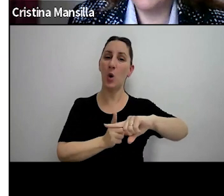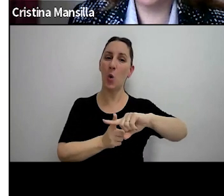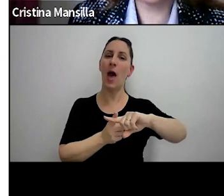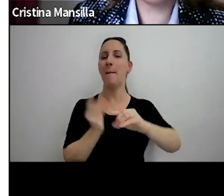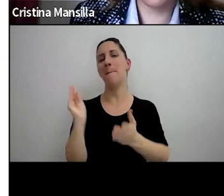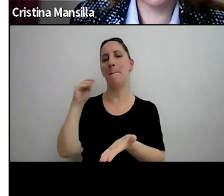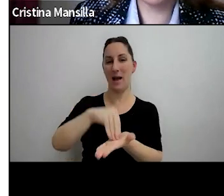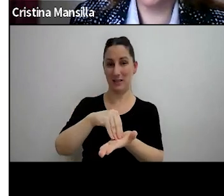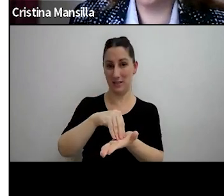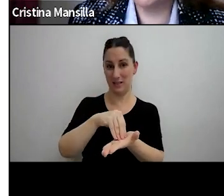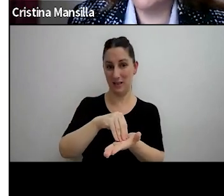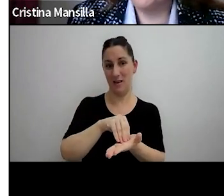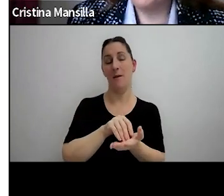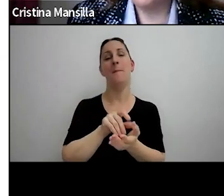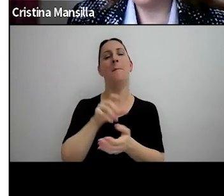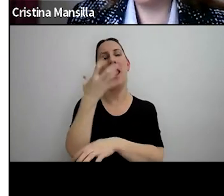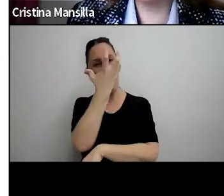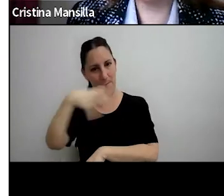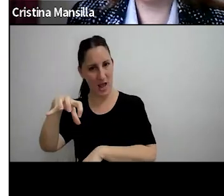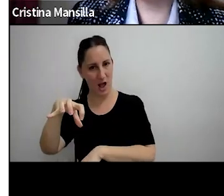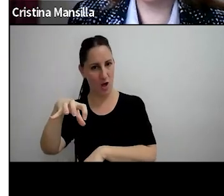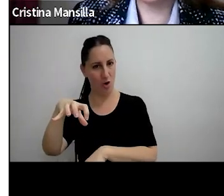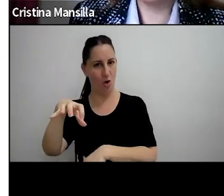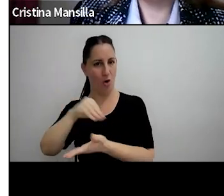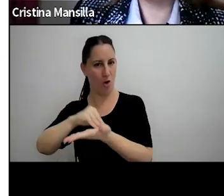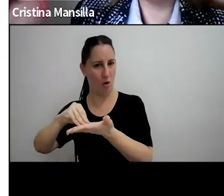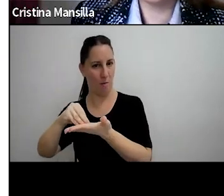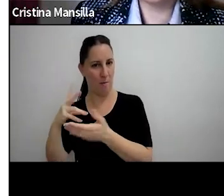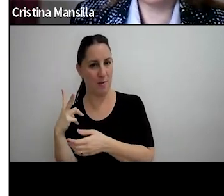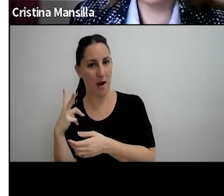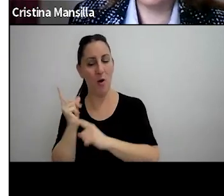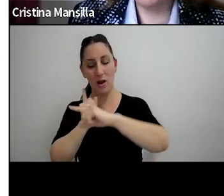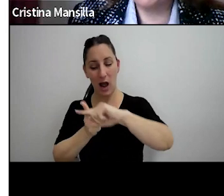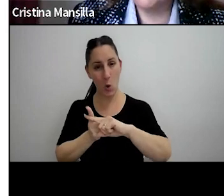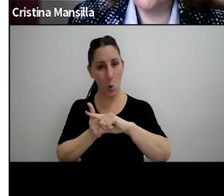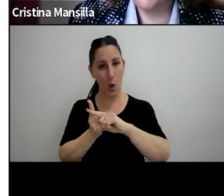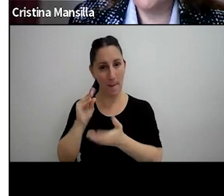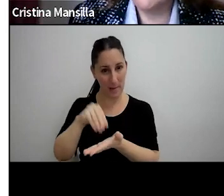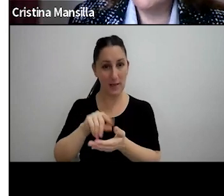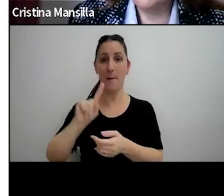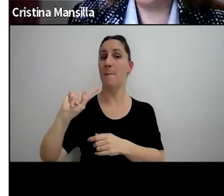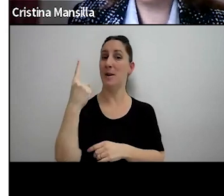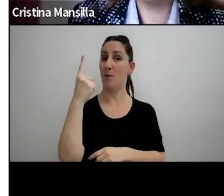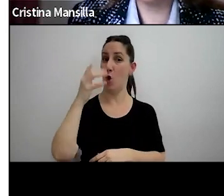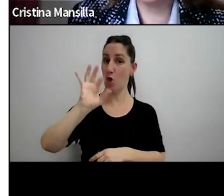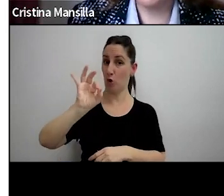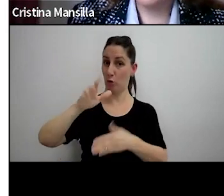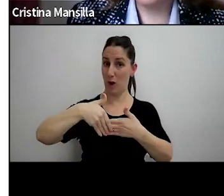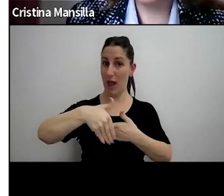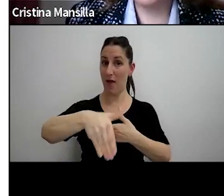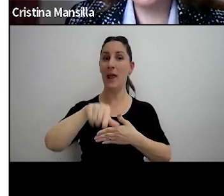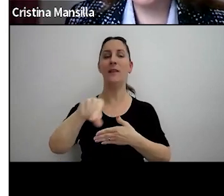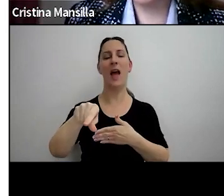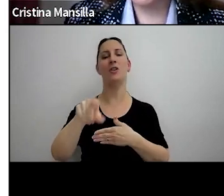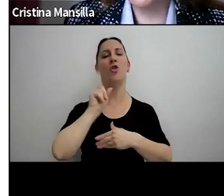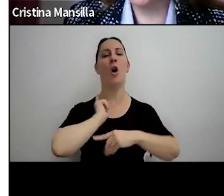para los empleados del sector privado un cálculo adicional en el cual a partir del primero de octubre voy a tomar